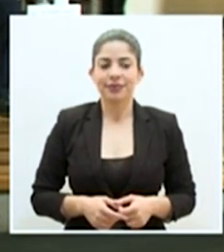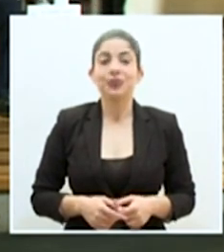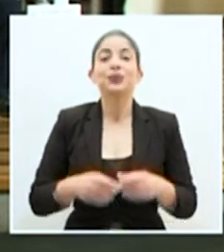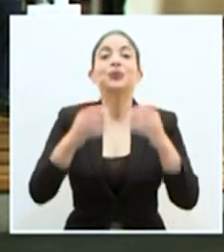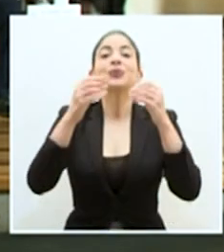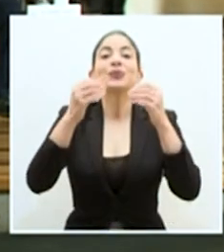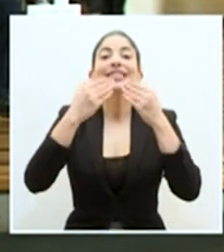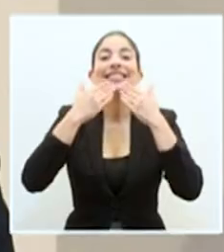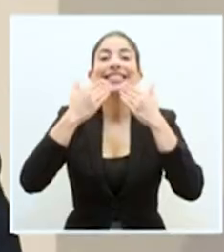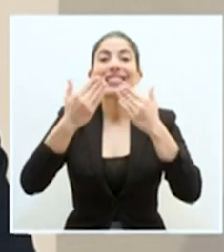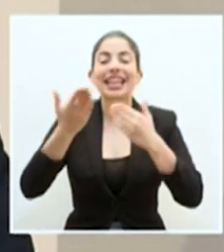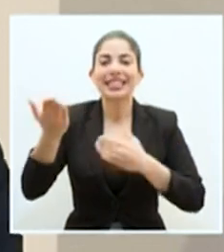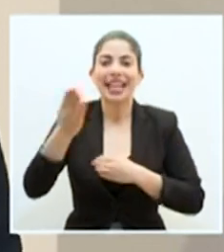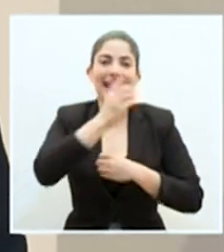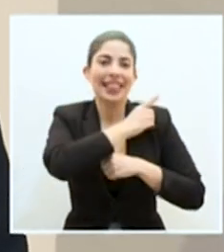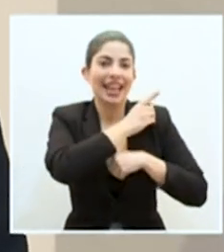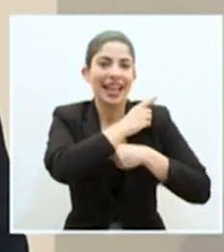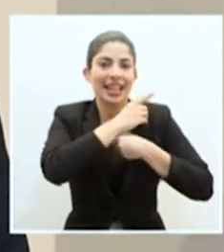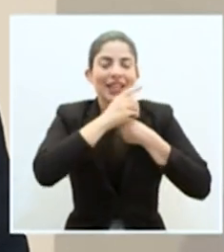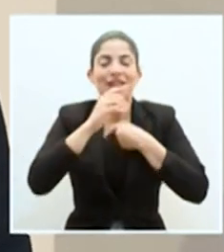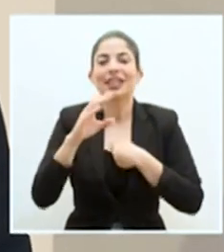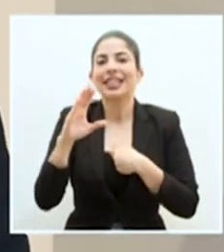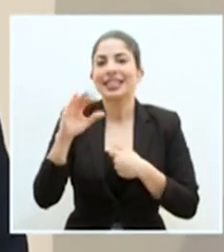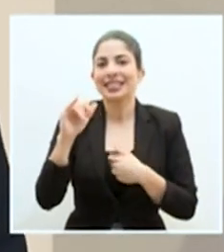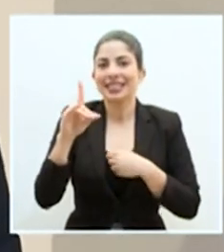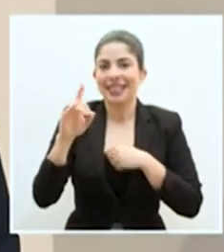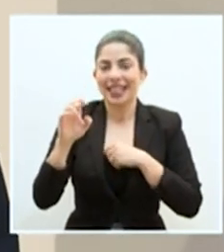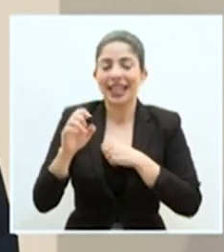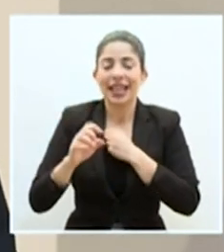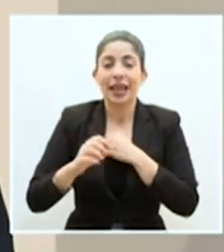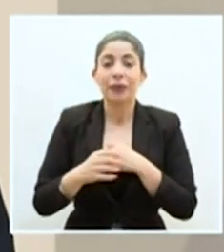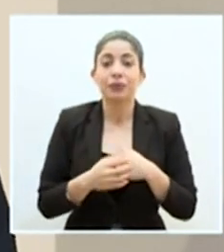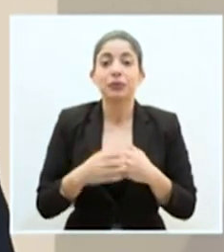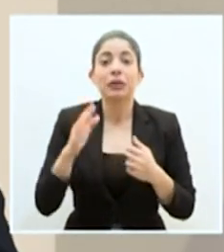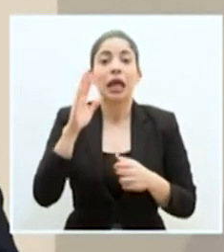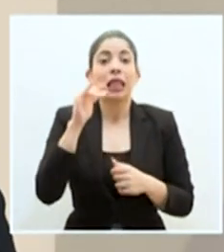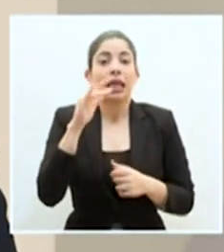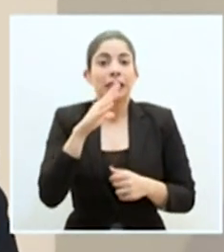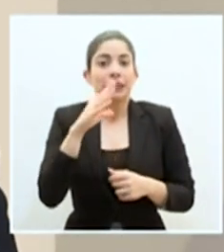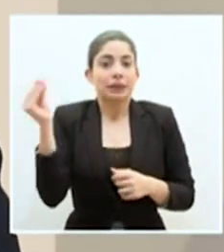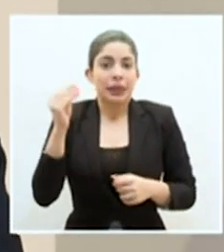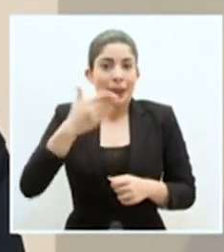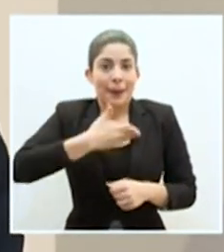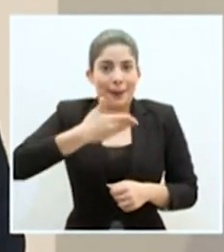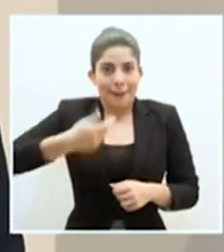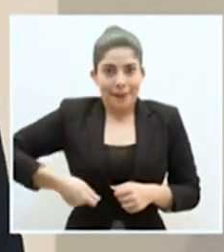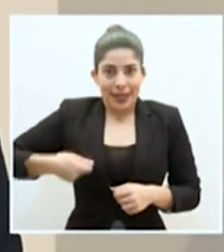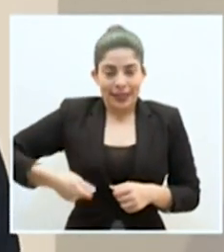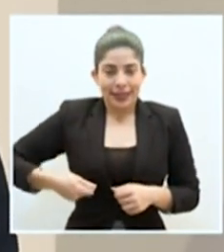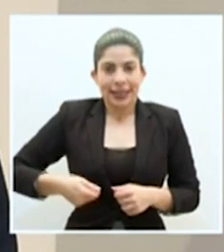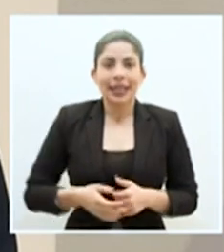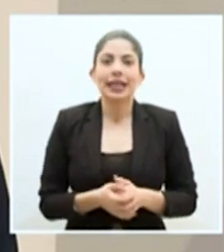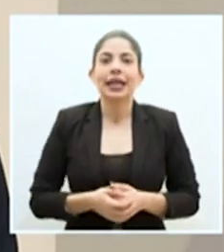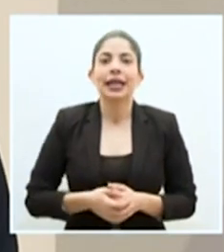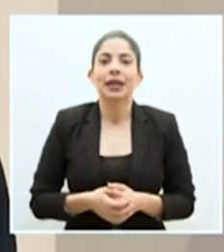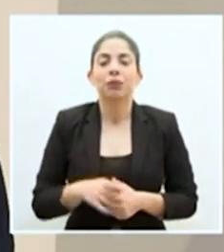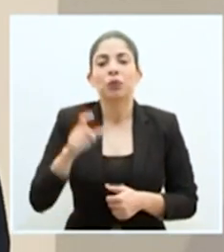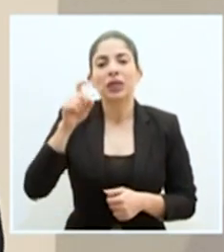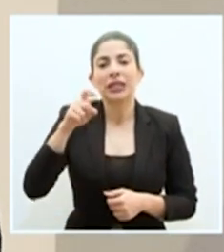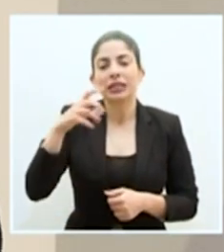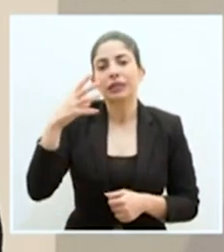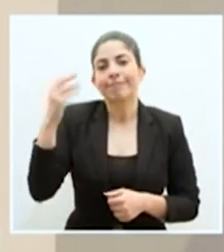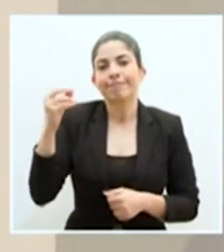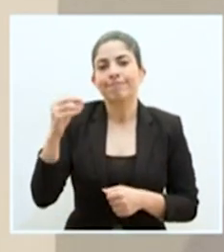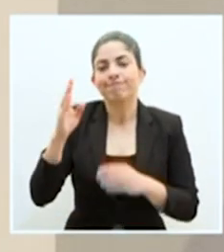Muchas gracias al director ejecutivo de la CINDE. Despedimos al señor presidente de la República, quien debe